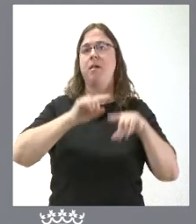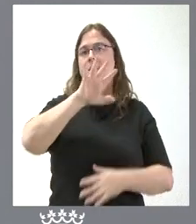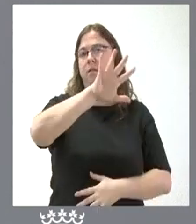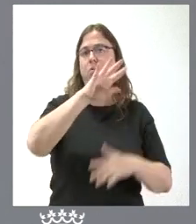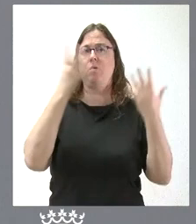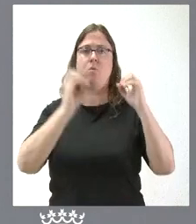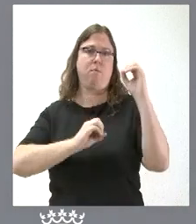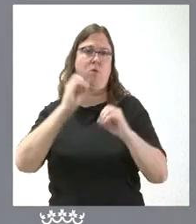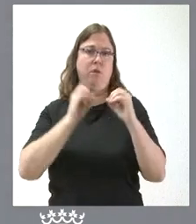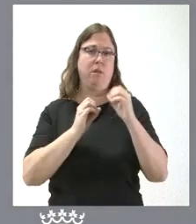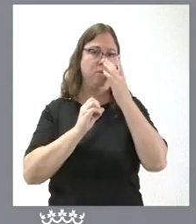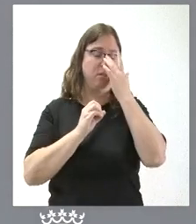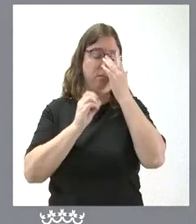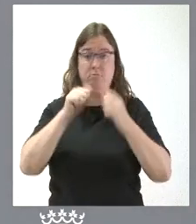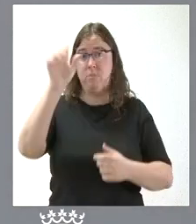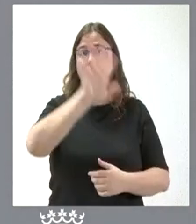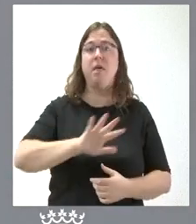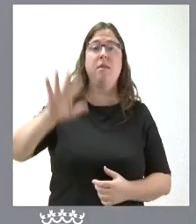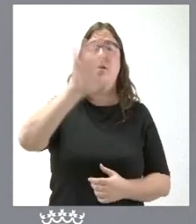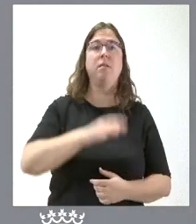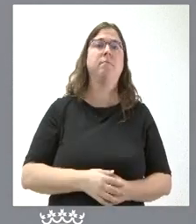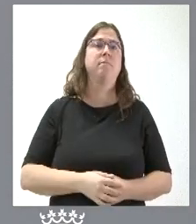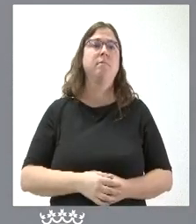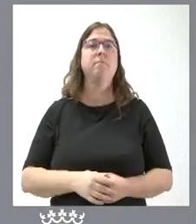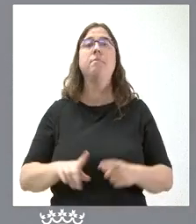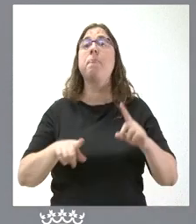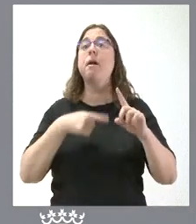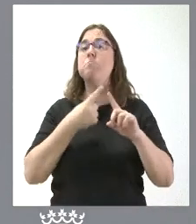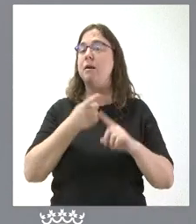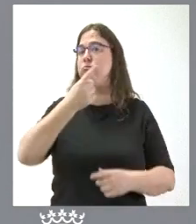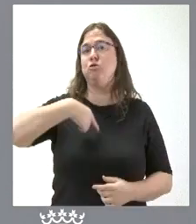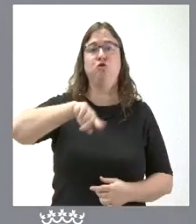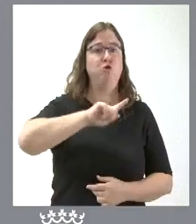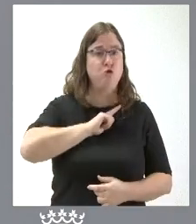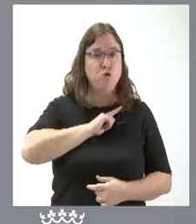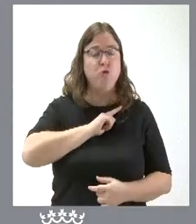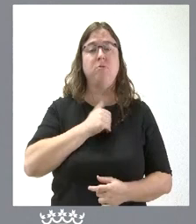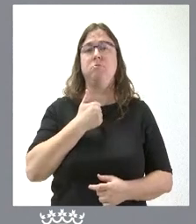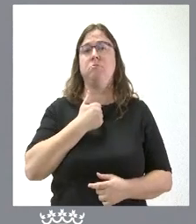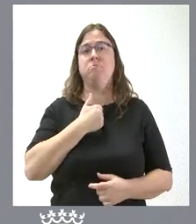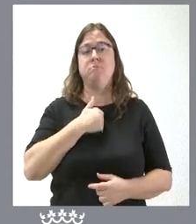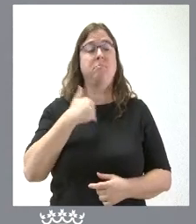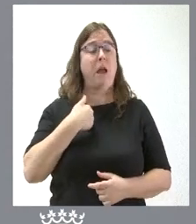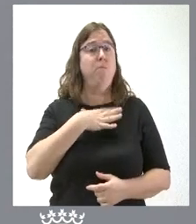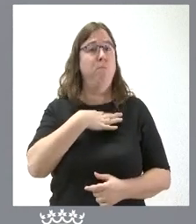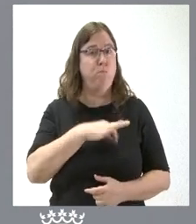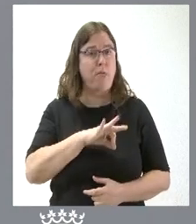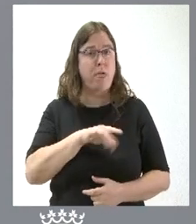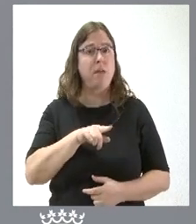en el contexto nacional y que nosotros lejos de lo que se puede apuntar